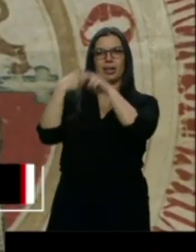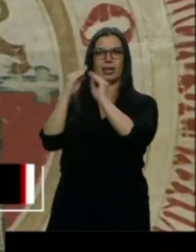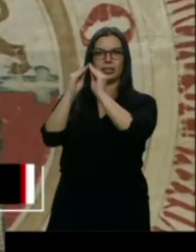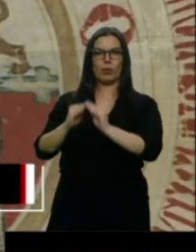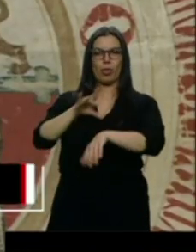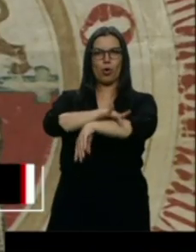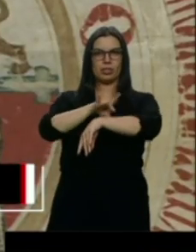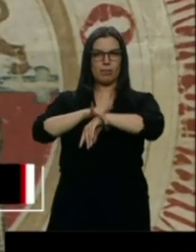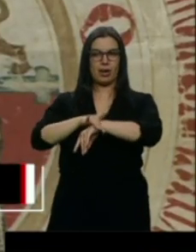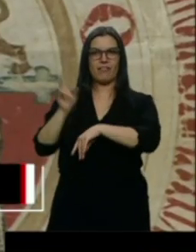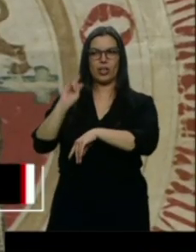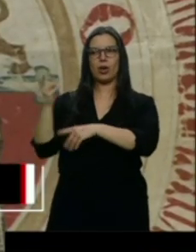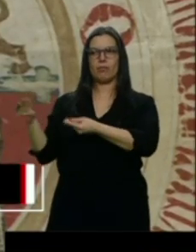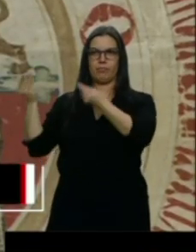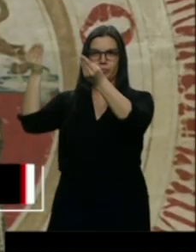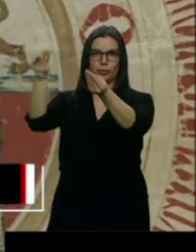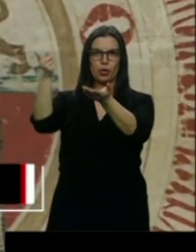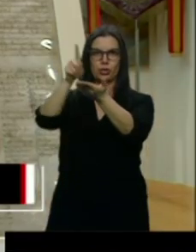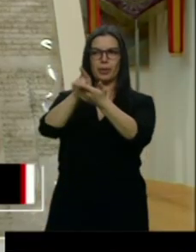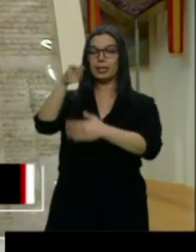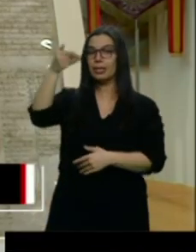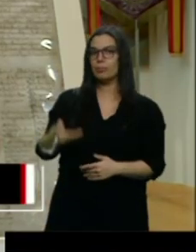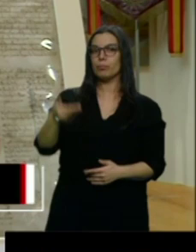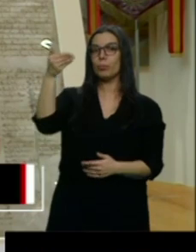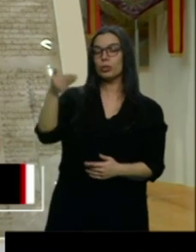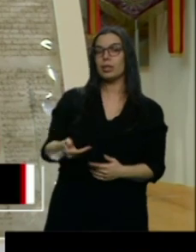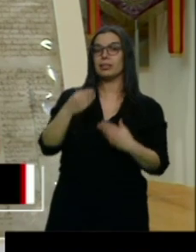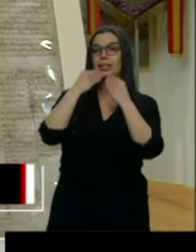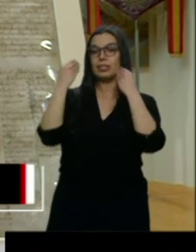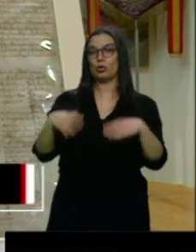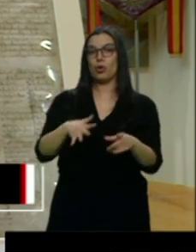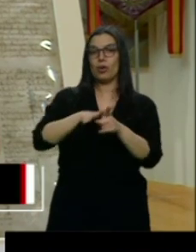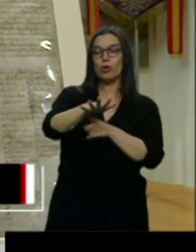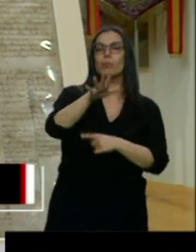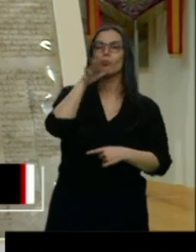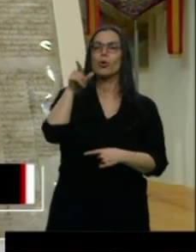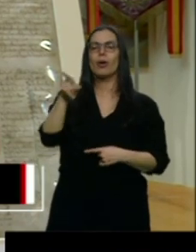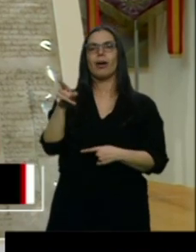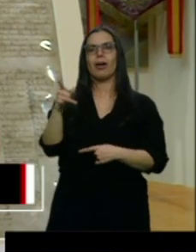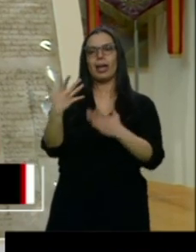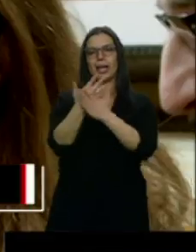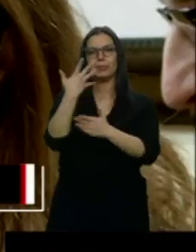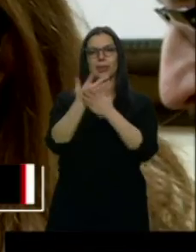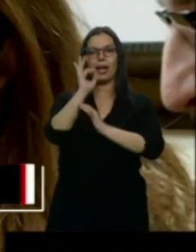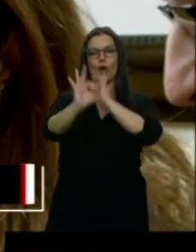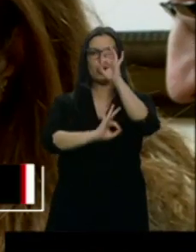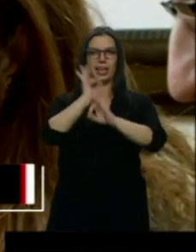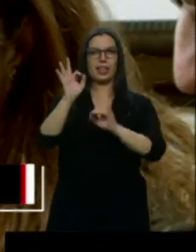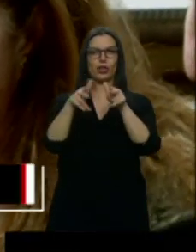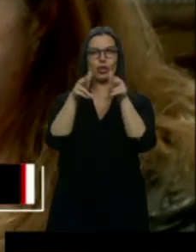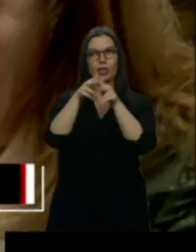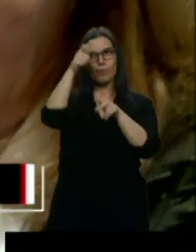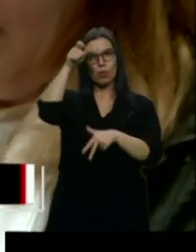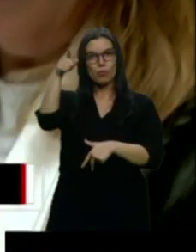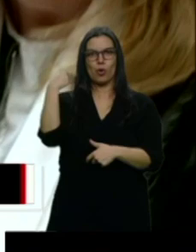gran relevancia histórica. Entre otras cosas, permite conocer la organización social de esa localidad burgalesa en el medievo. También la vigencia del